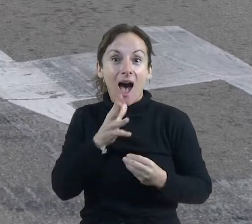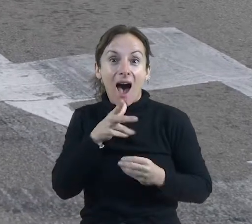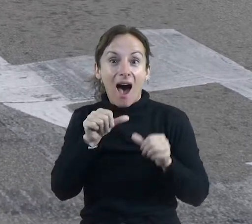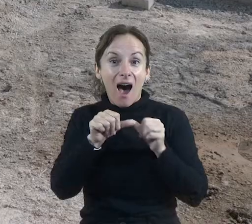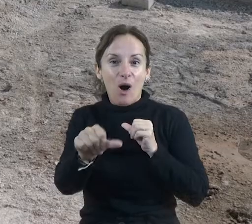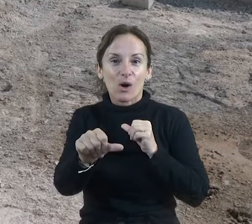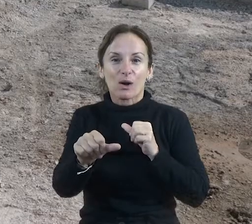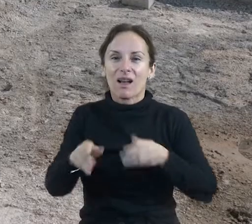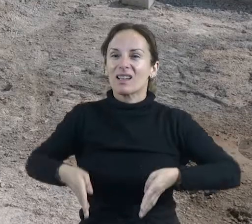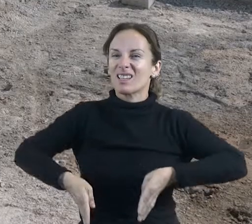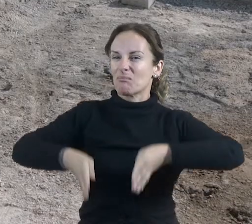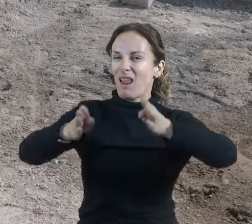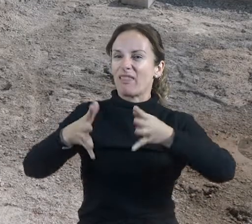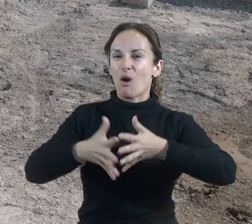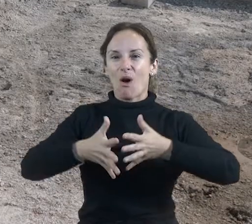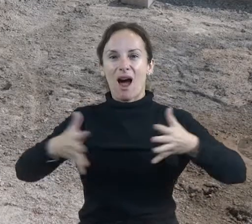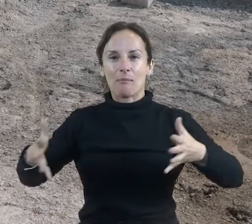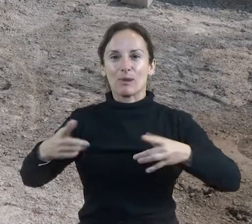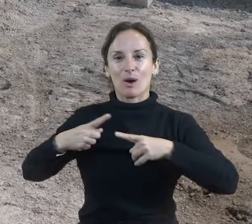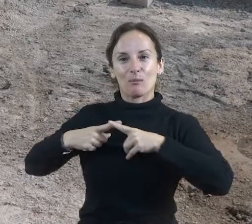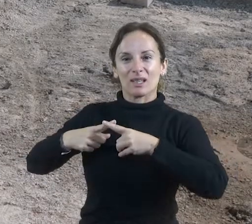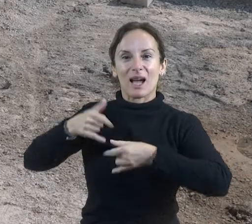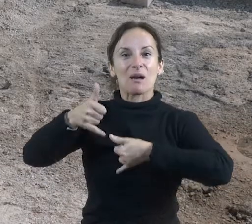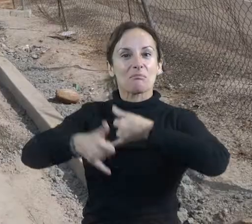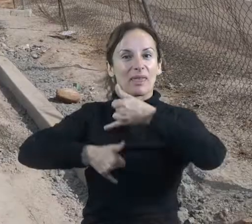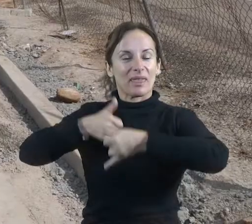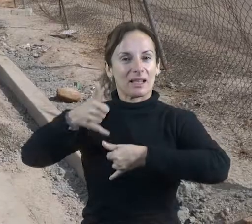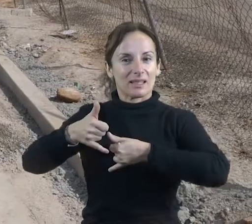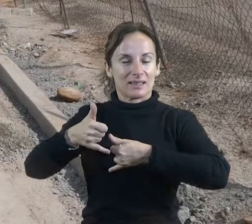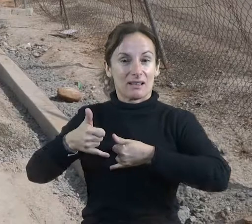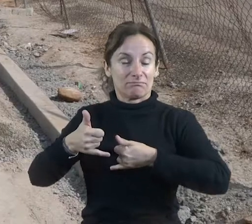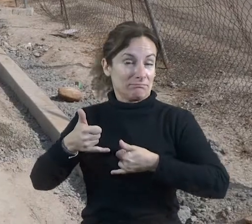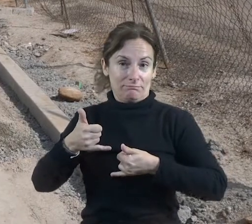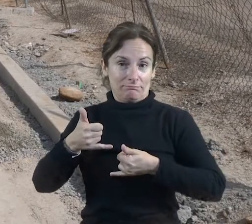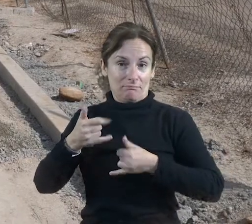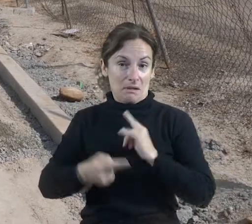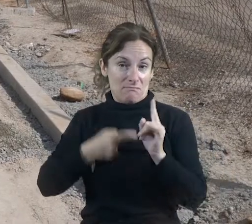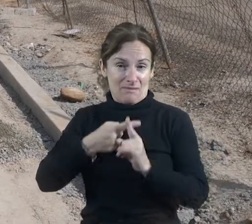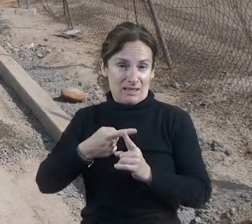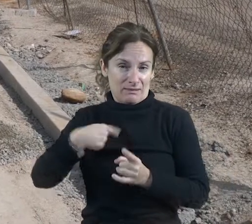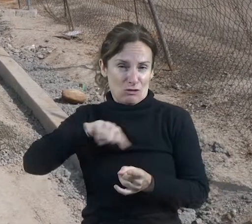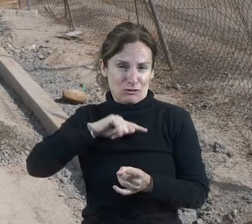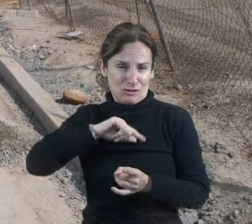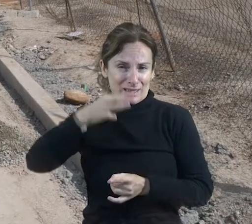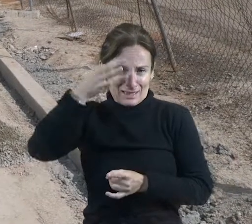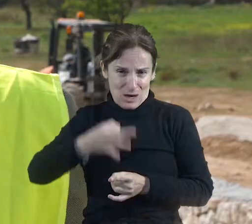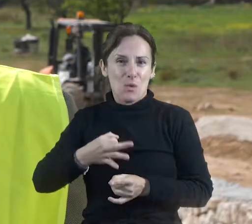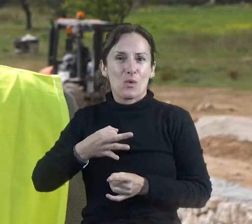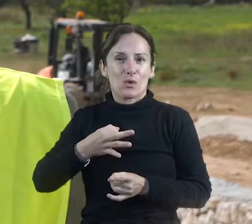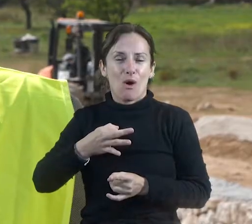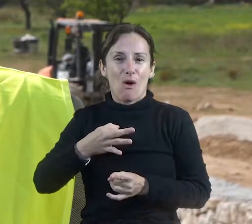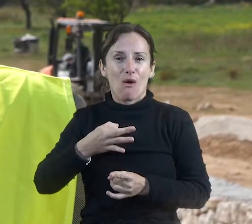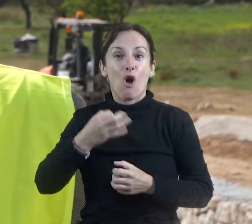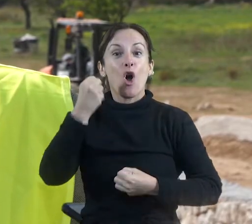vehículos y a partir de ahora tendrá un espacio amplio compartido con la bicicleta que además estamos